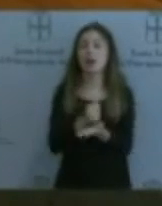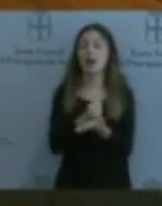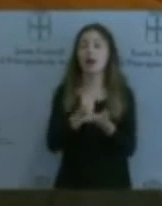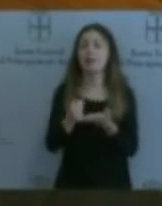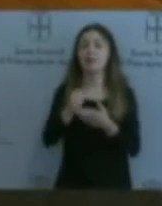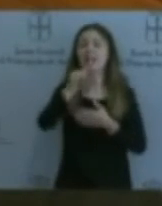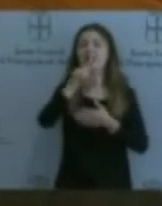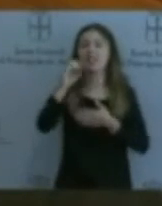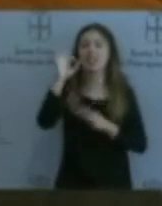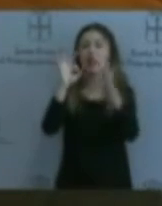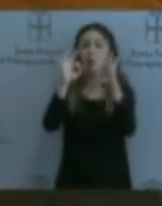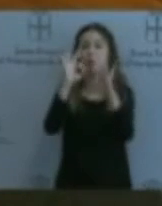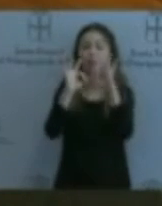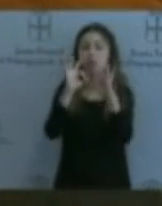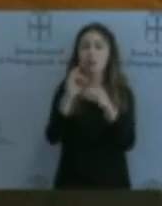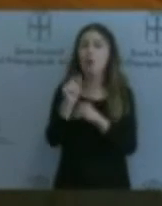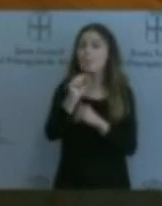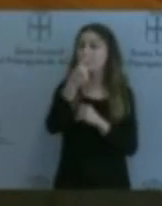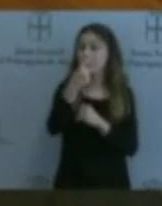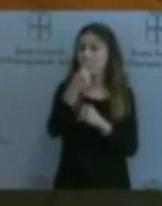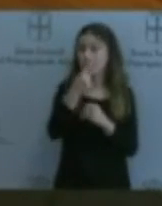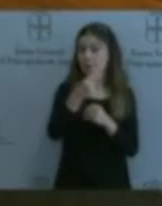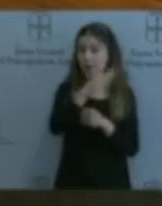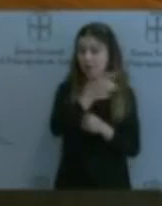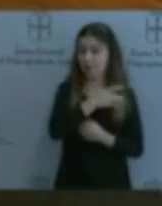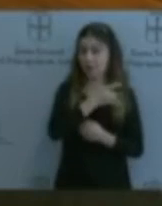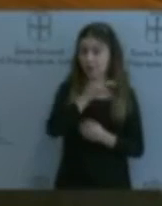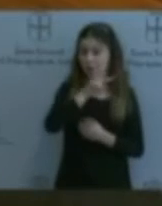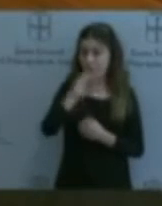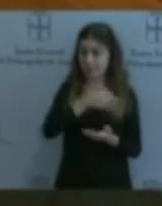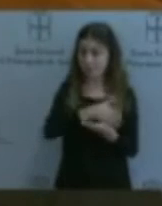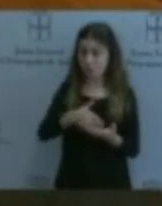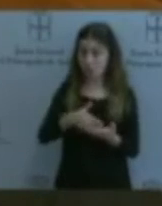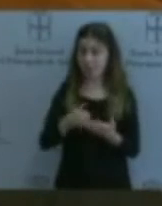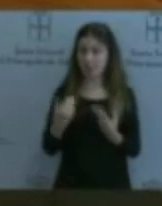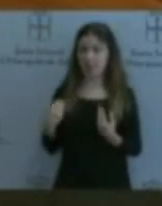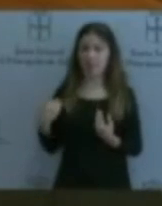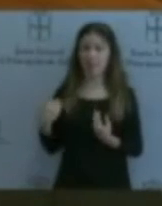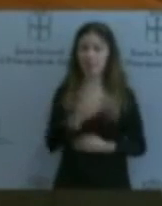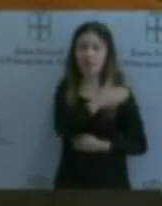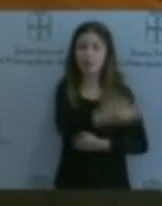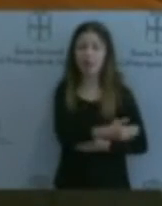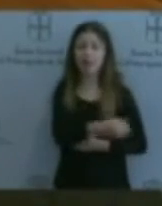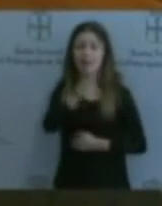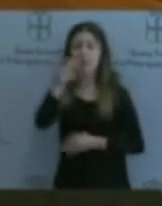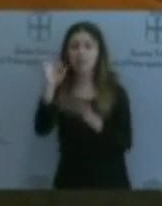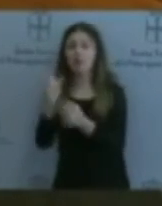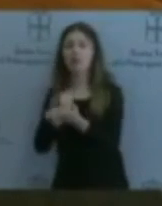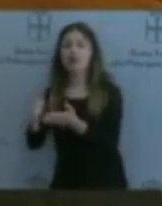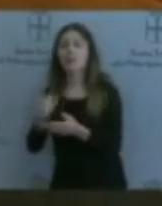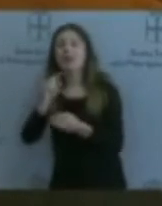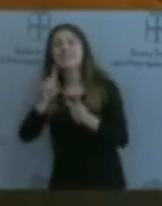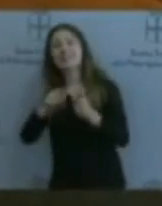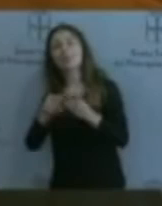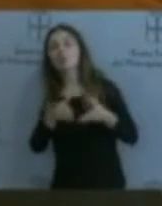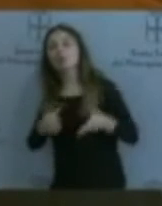deuda de 20 millones de avales y un 50% de garantía para un segundo tramo de 60 millones de avales en las líneas de crédito.